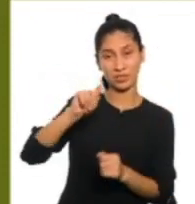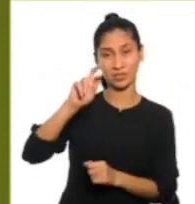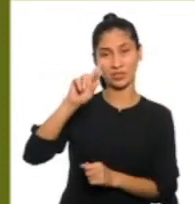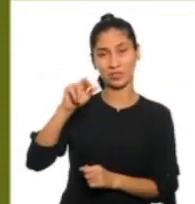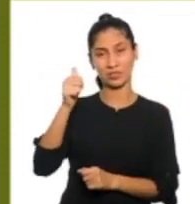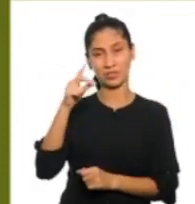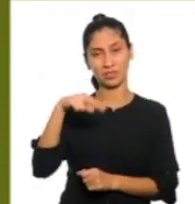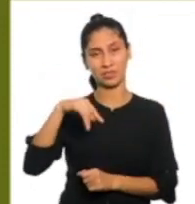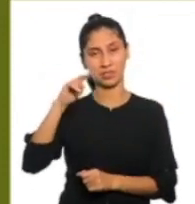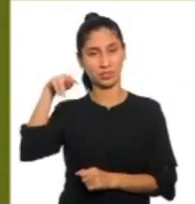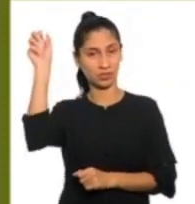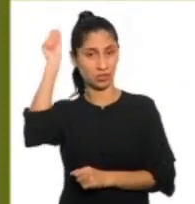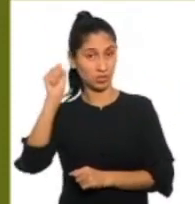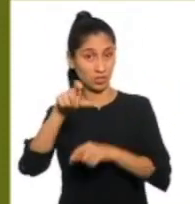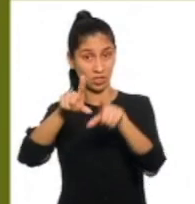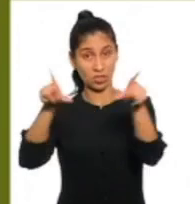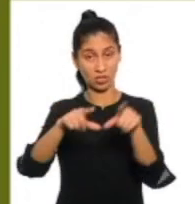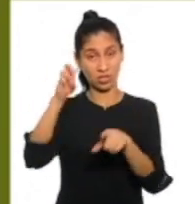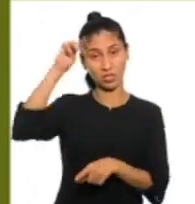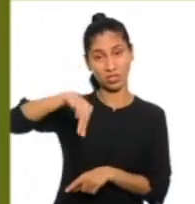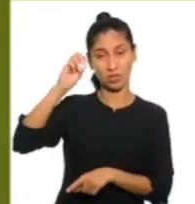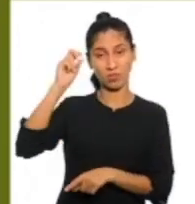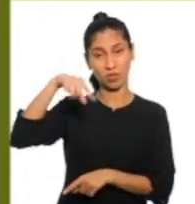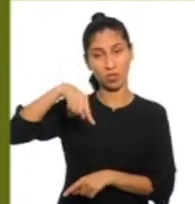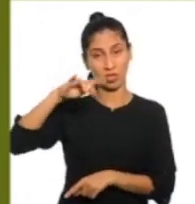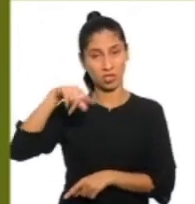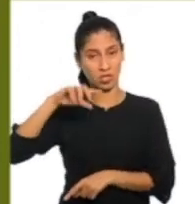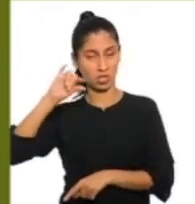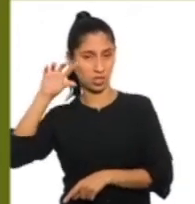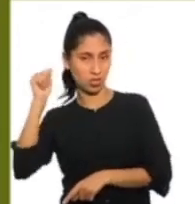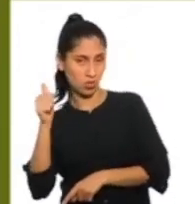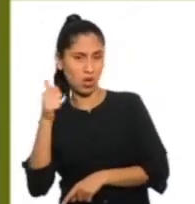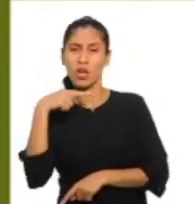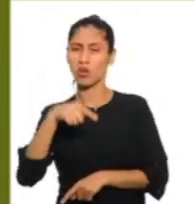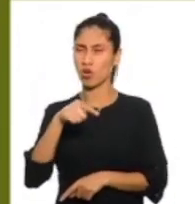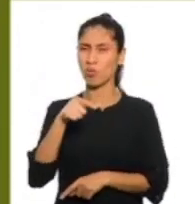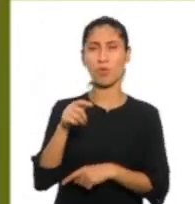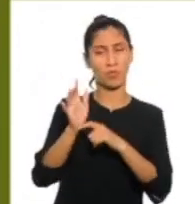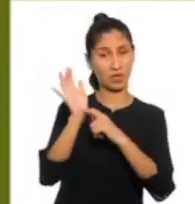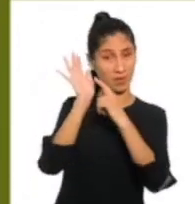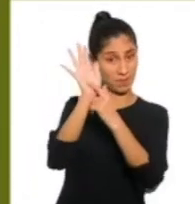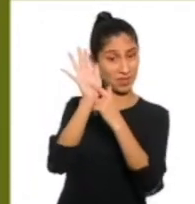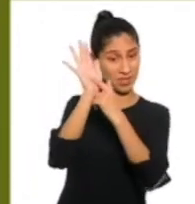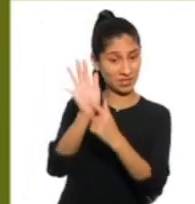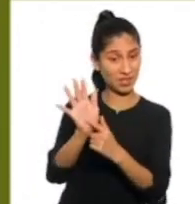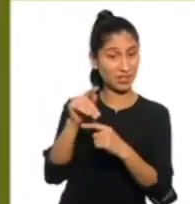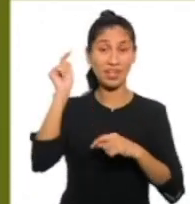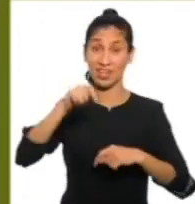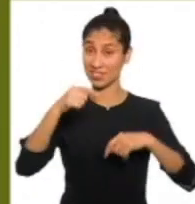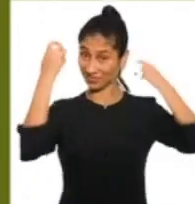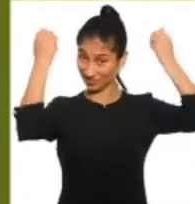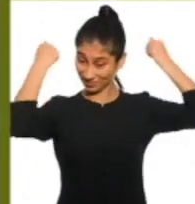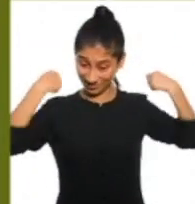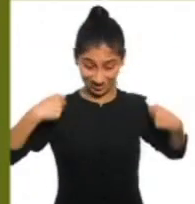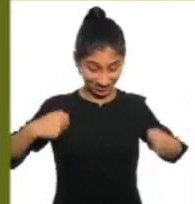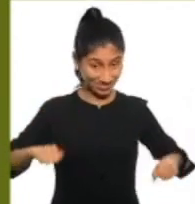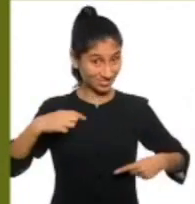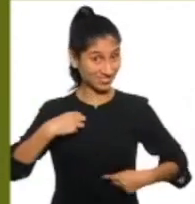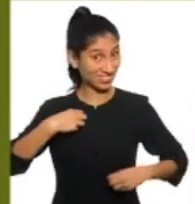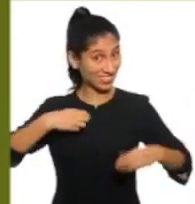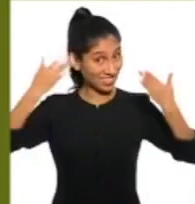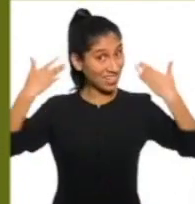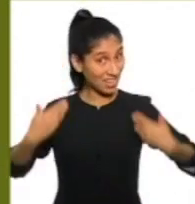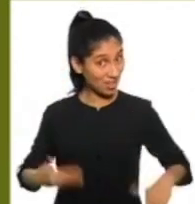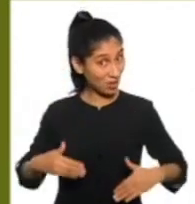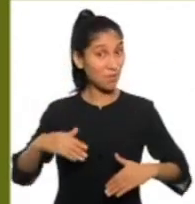de Moquegua. Empezaré describiendo el traje típico de Moquegua. En esta oportunidad les voy a